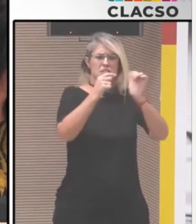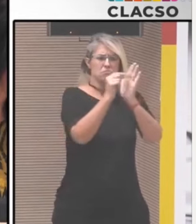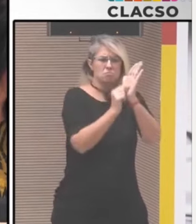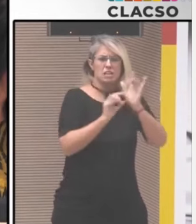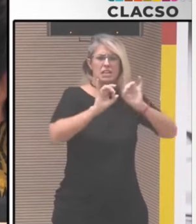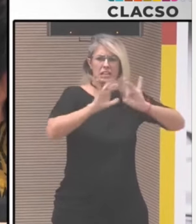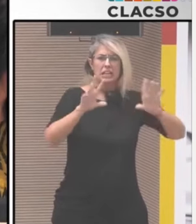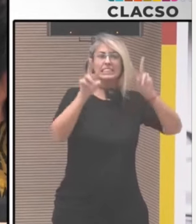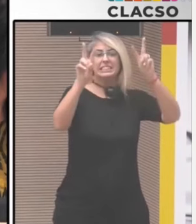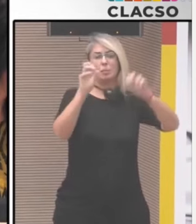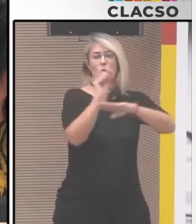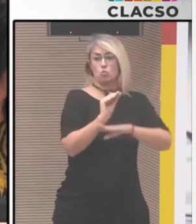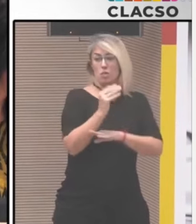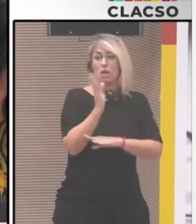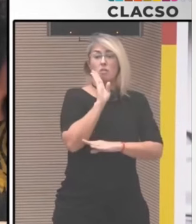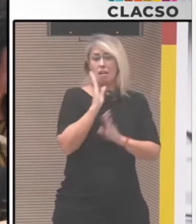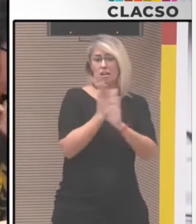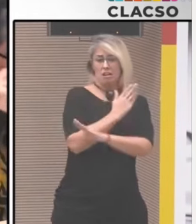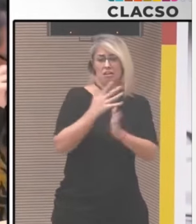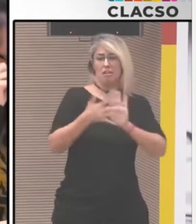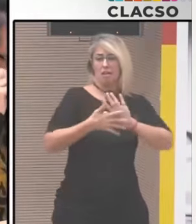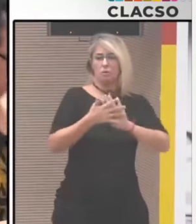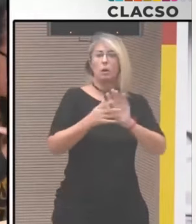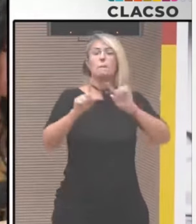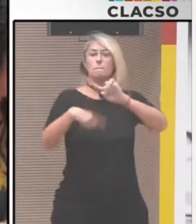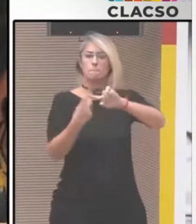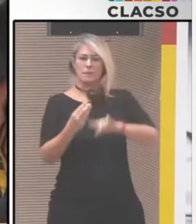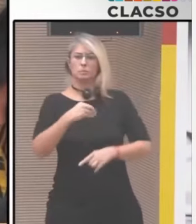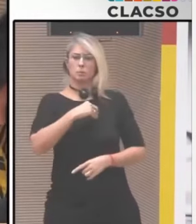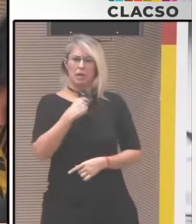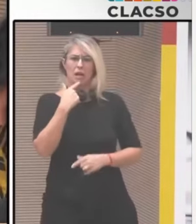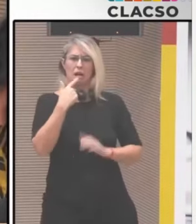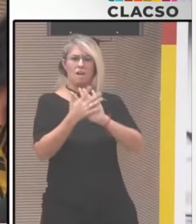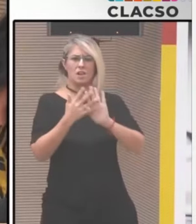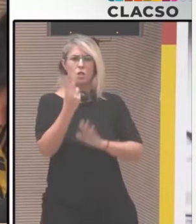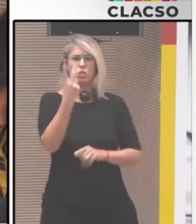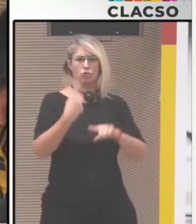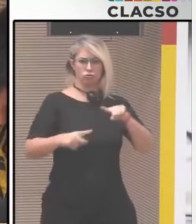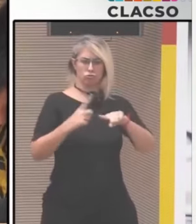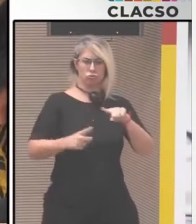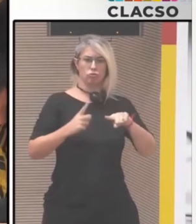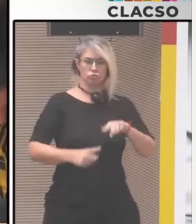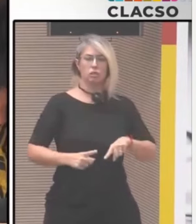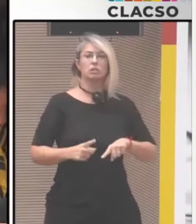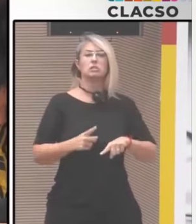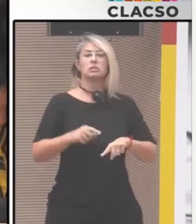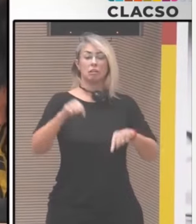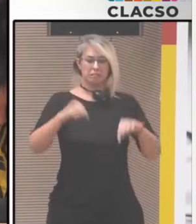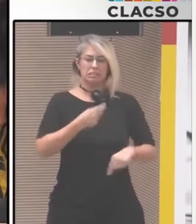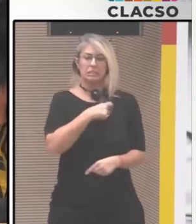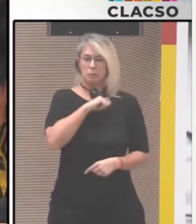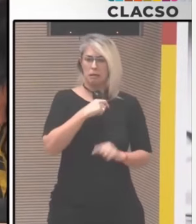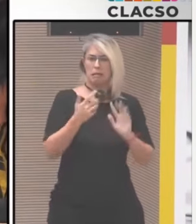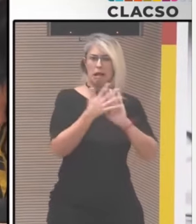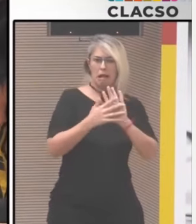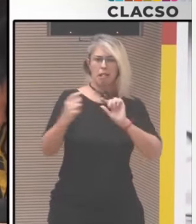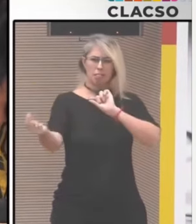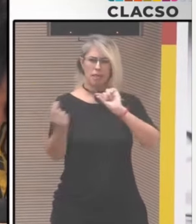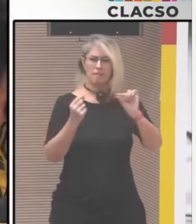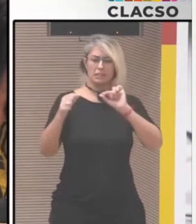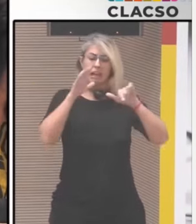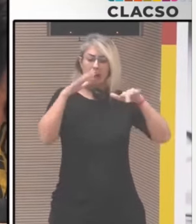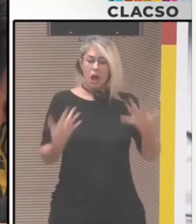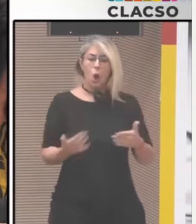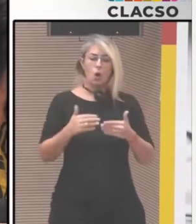evento completo pueden entrar a www.org y ahí van a encontrar la nota, la noticia con la publicación del video